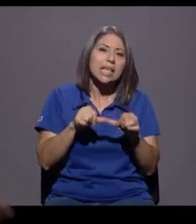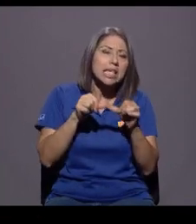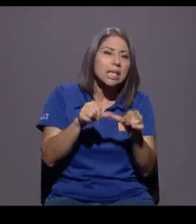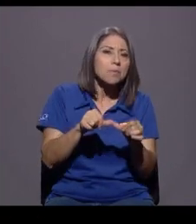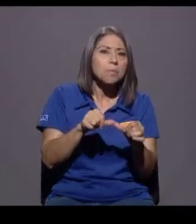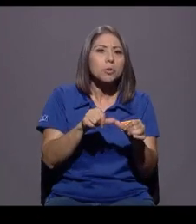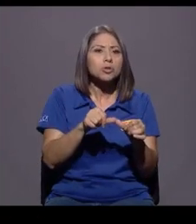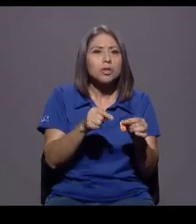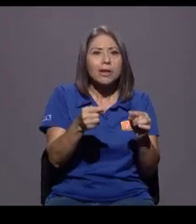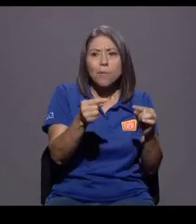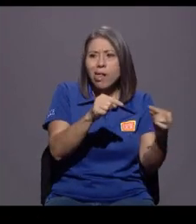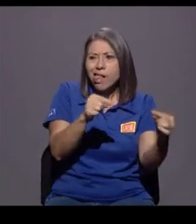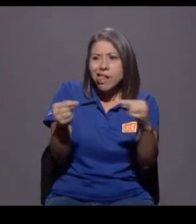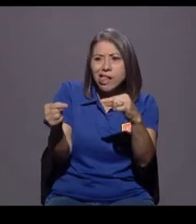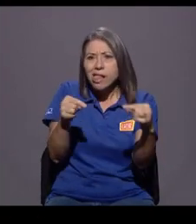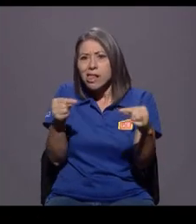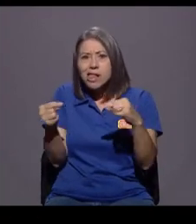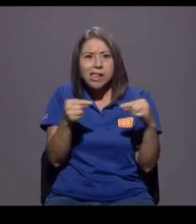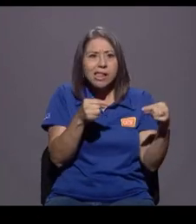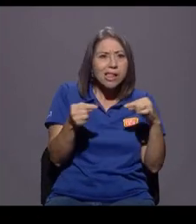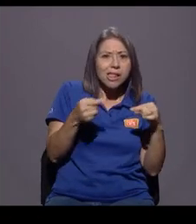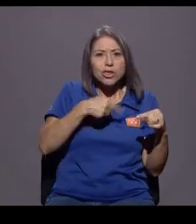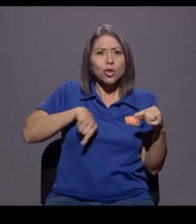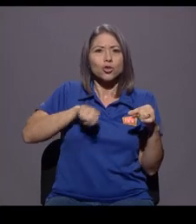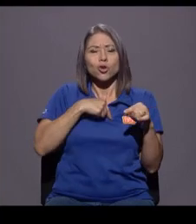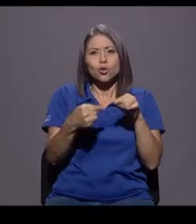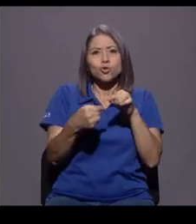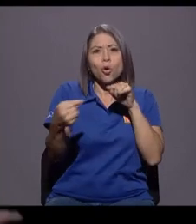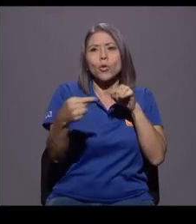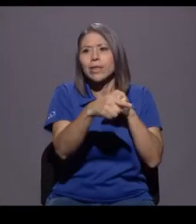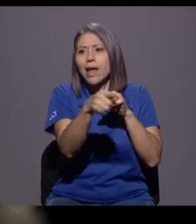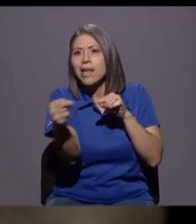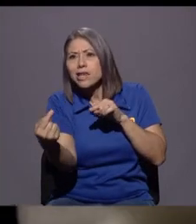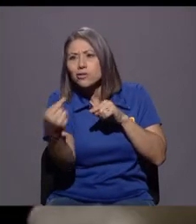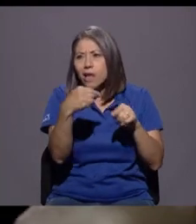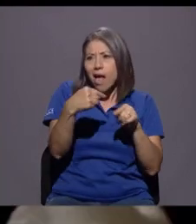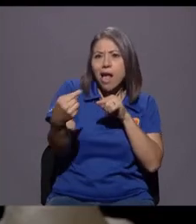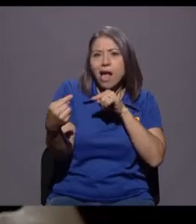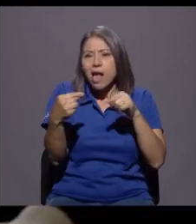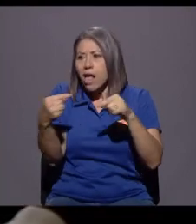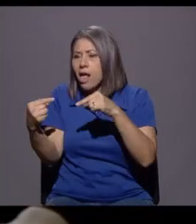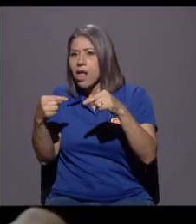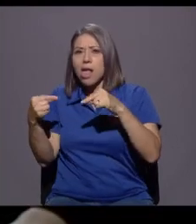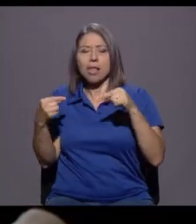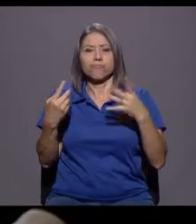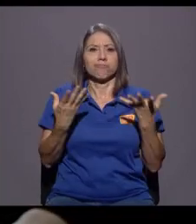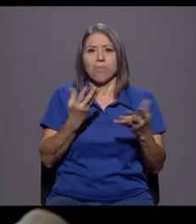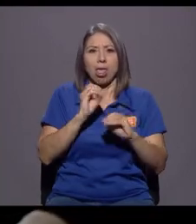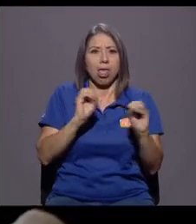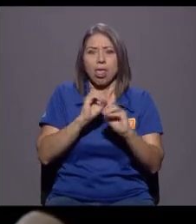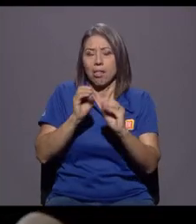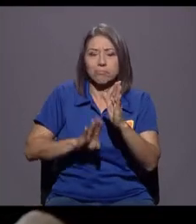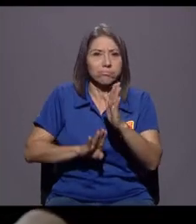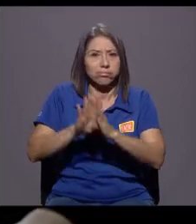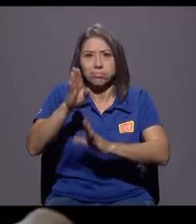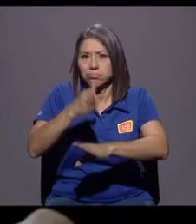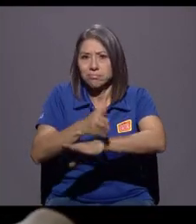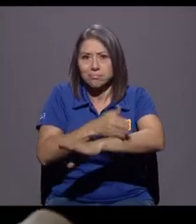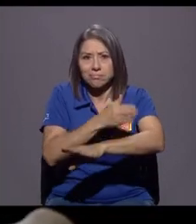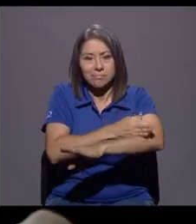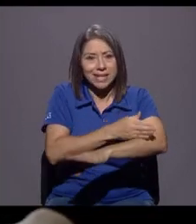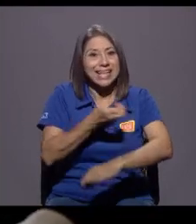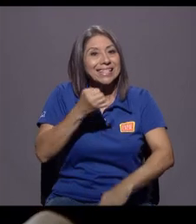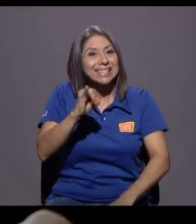contra otros y nosotros contra ellos en general, pues no vamos a progresar, ¿verdad? Si seguimos